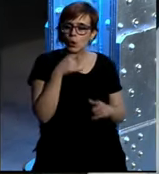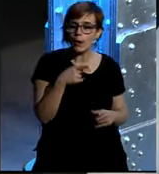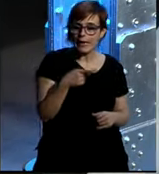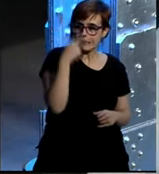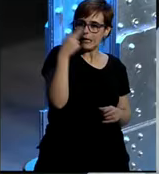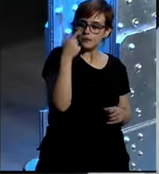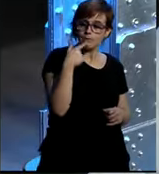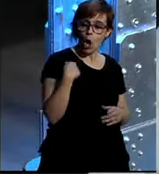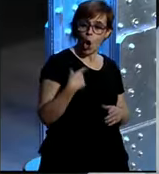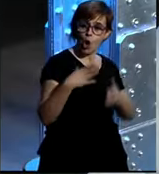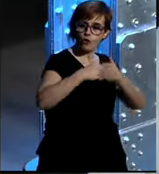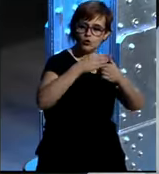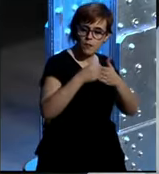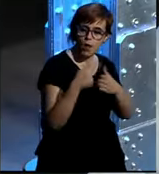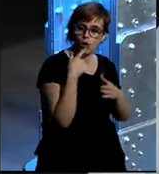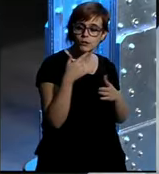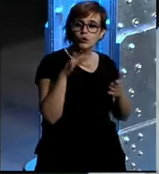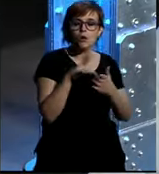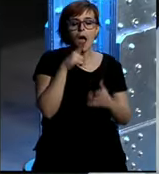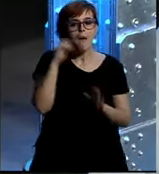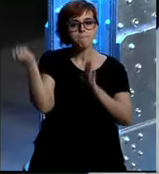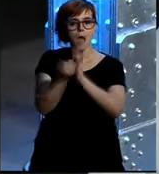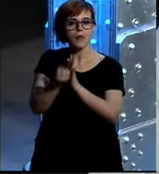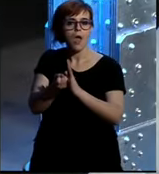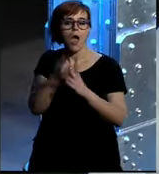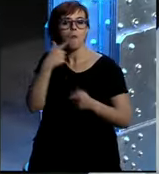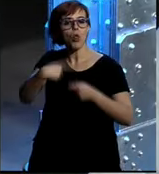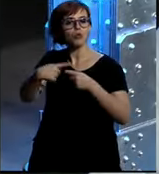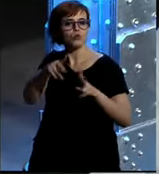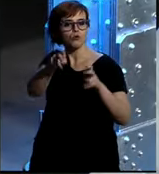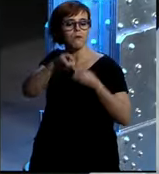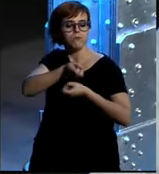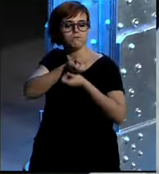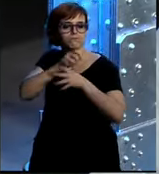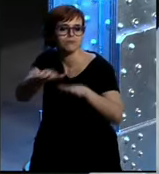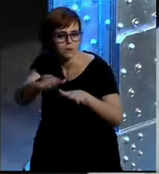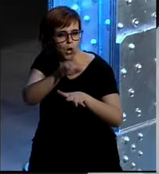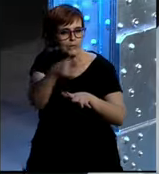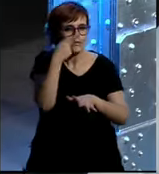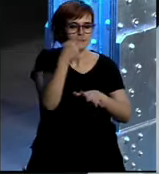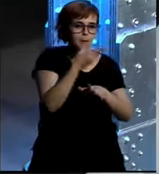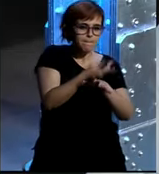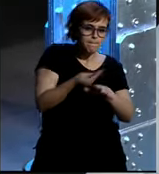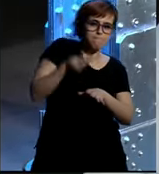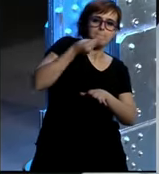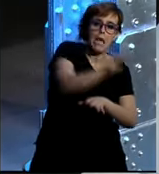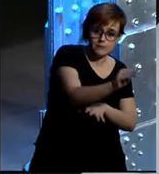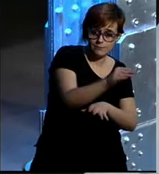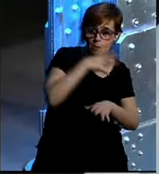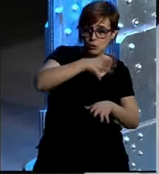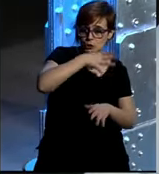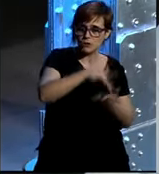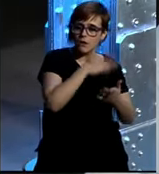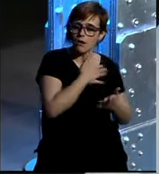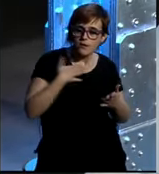más allá de lo que las marcas les cuentan de los productos que lanzamos con lo cual un poco al hilo de lo que dice Alfonso me